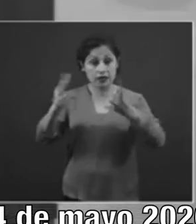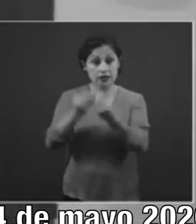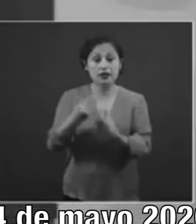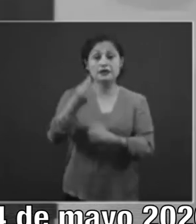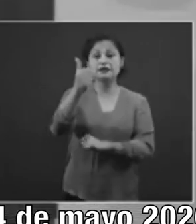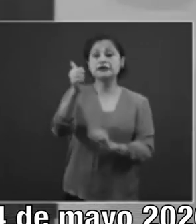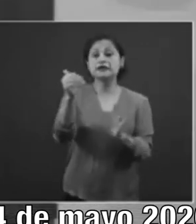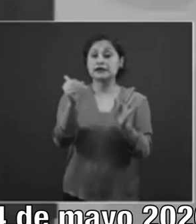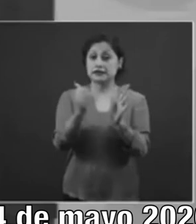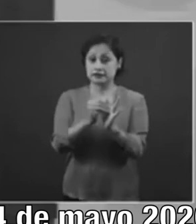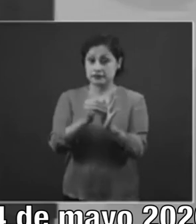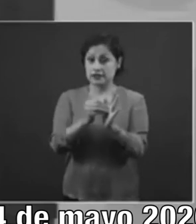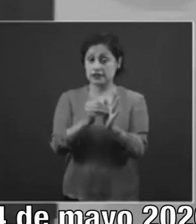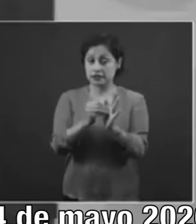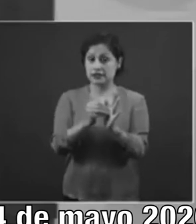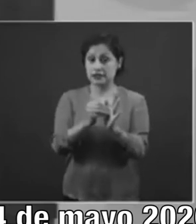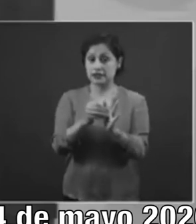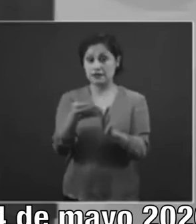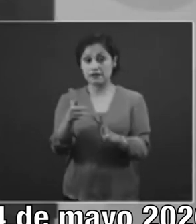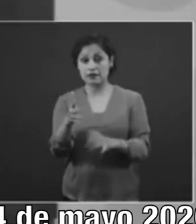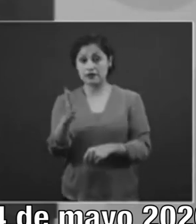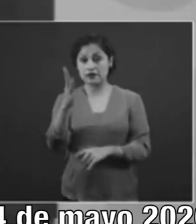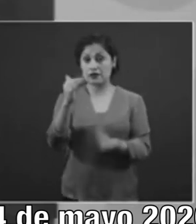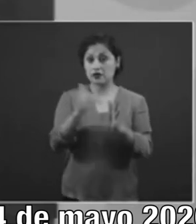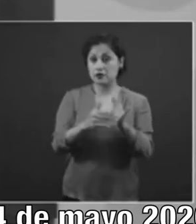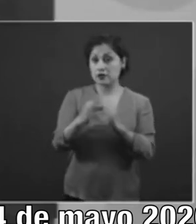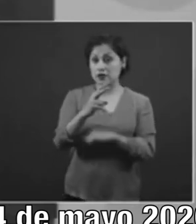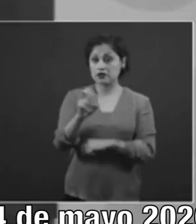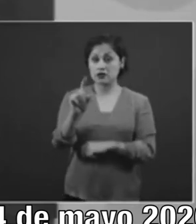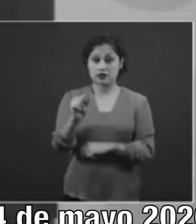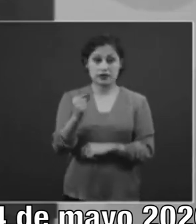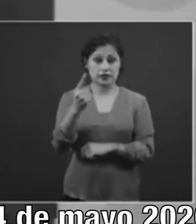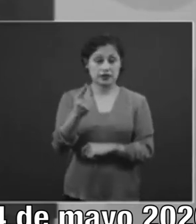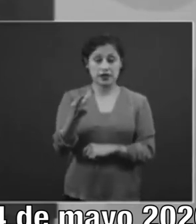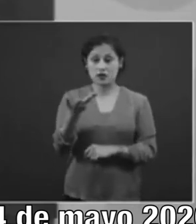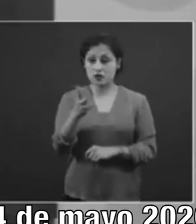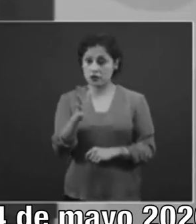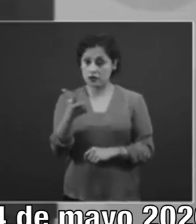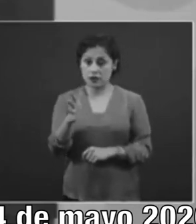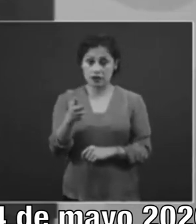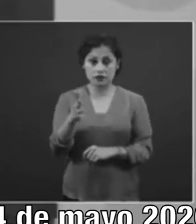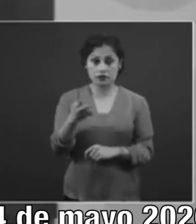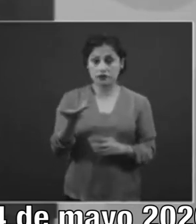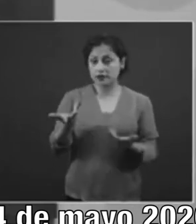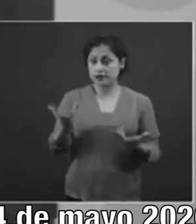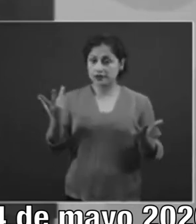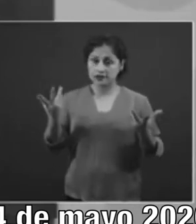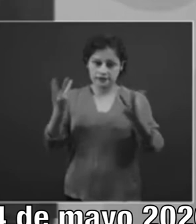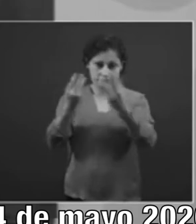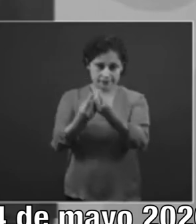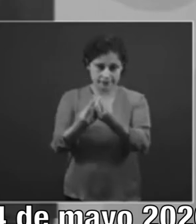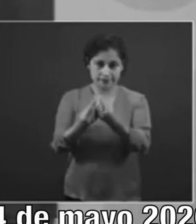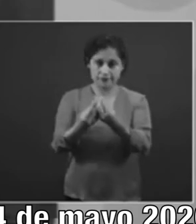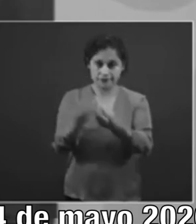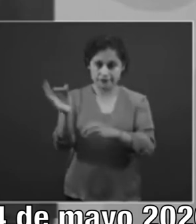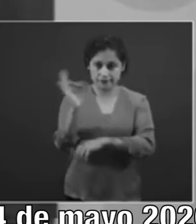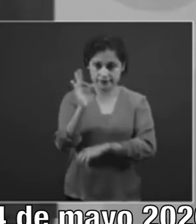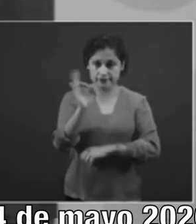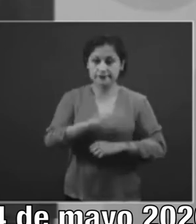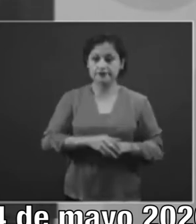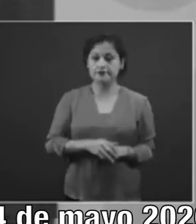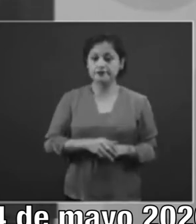o un poquito cinco mil 271, si lo ponemos nada más así, simplemente agregar tres mil más. La